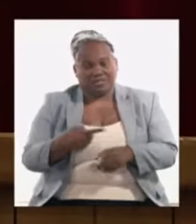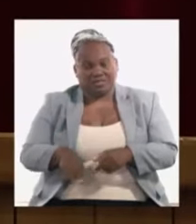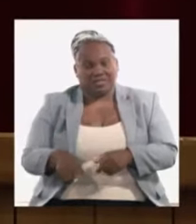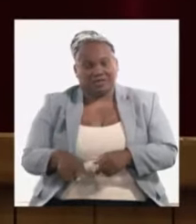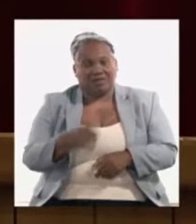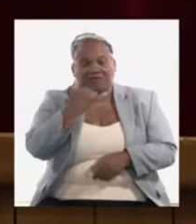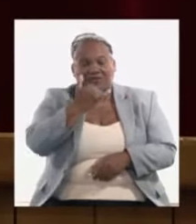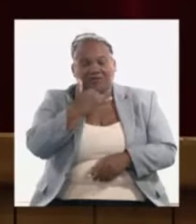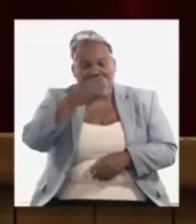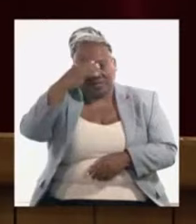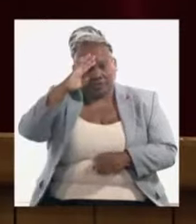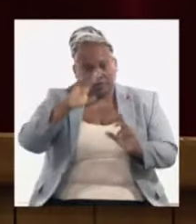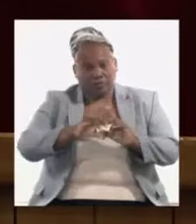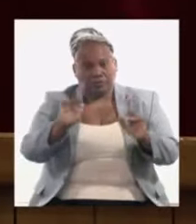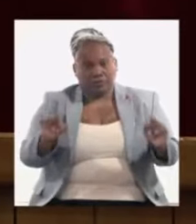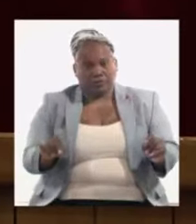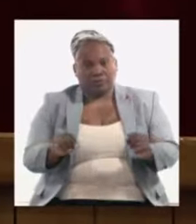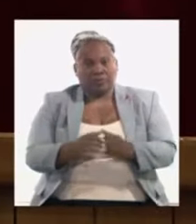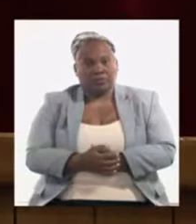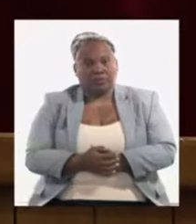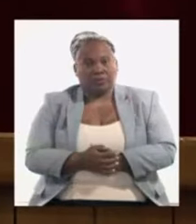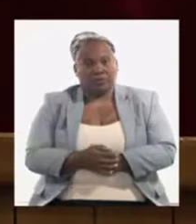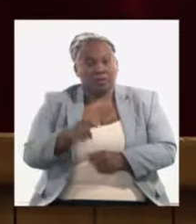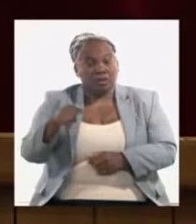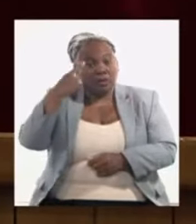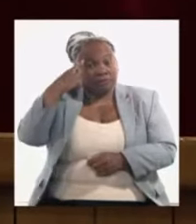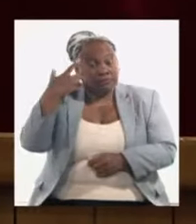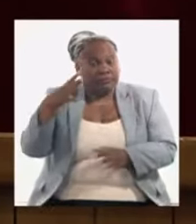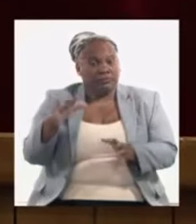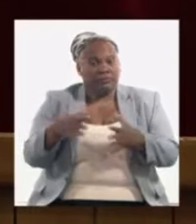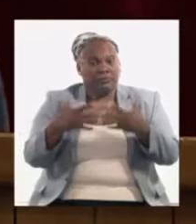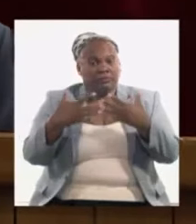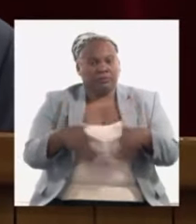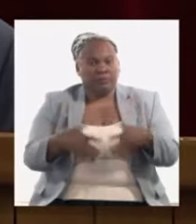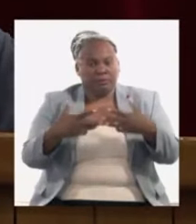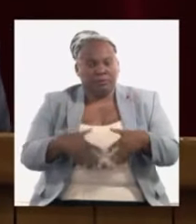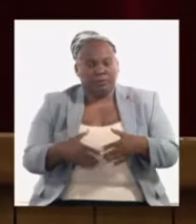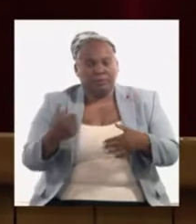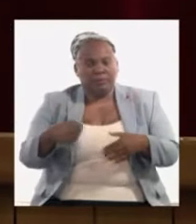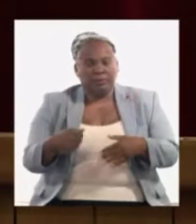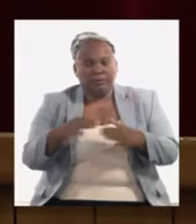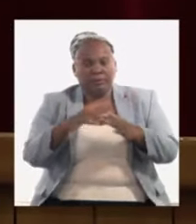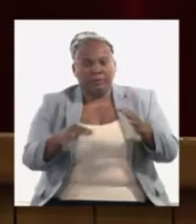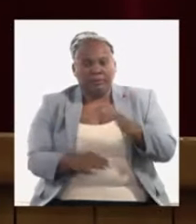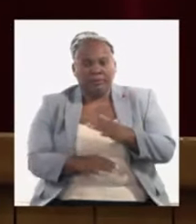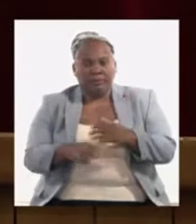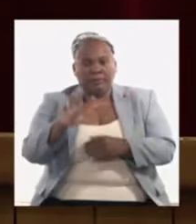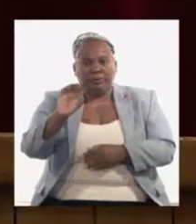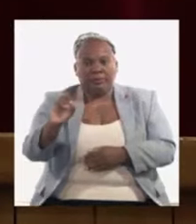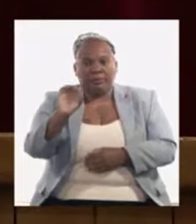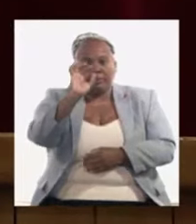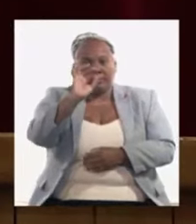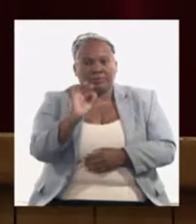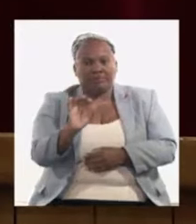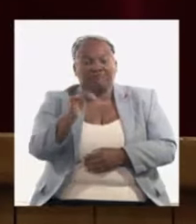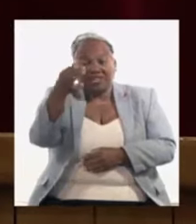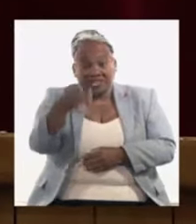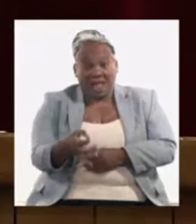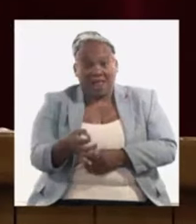momentos y bueno aún así con esos niveles productivos estaríamos por debajo del 50% del real